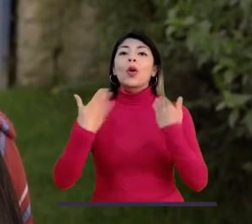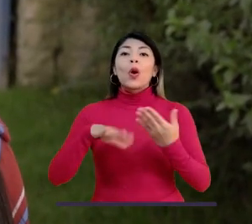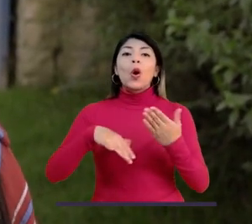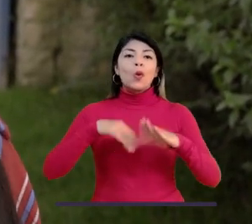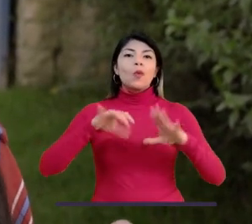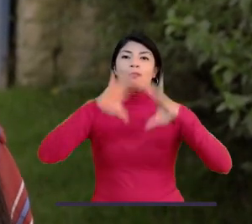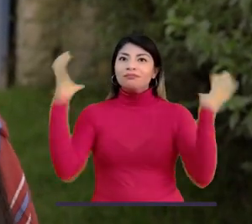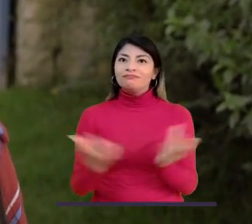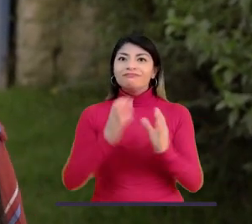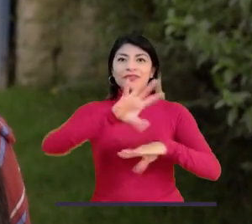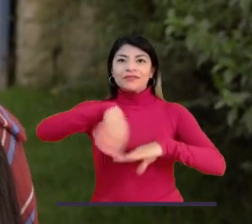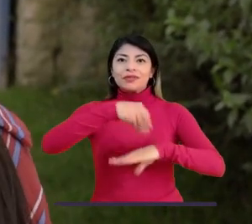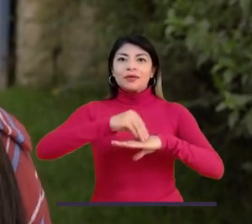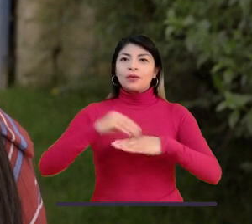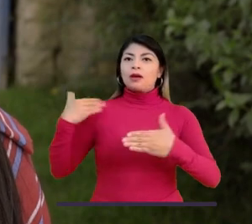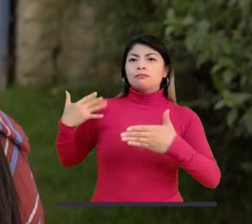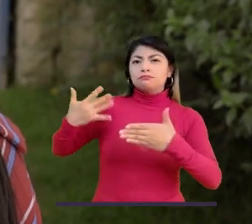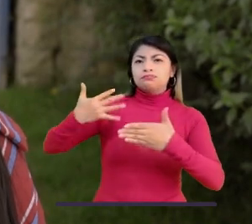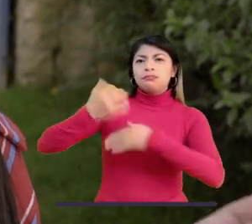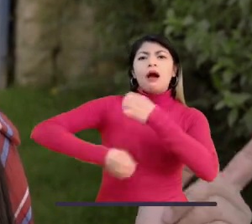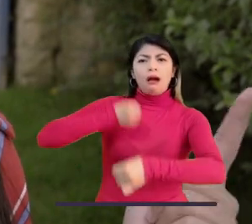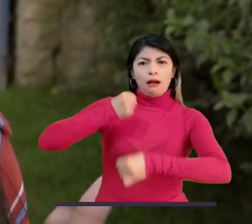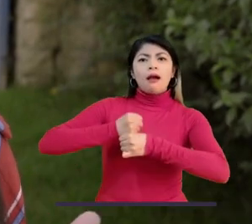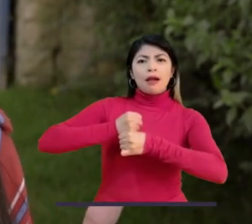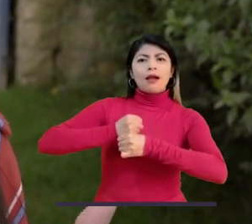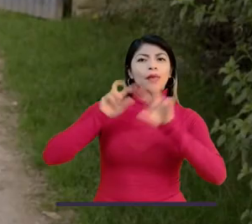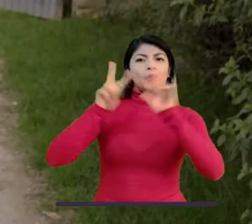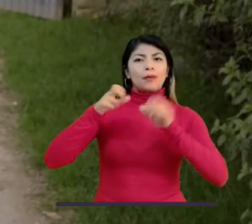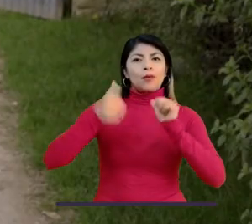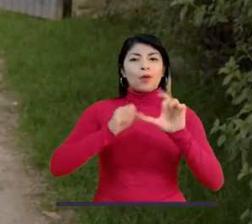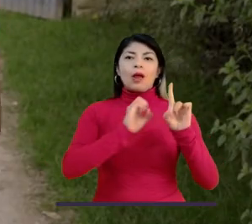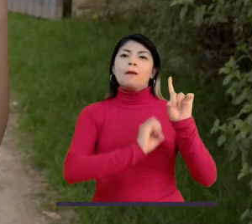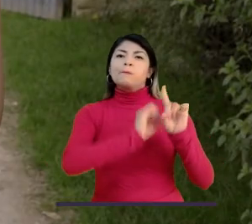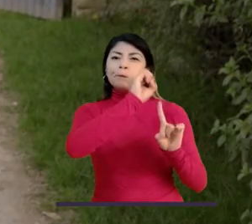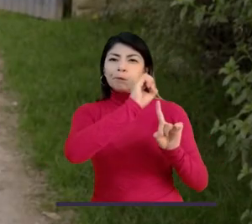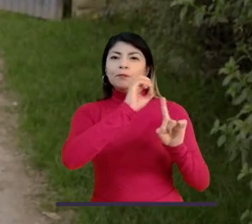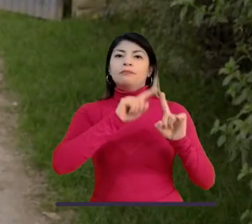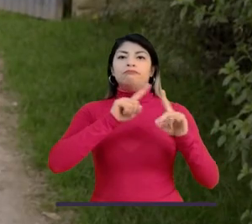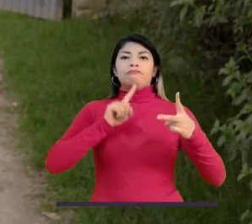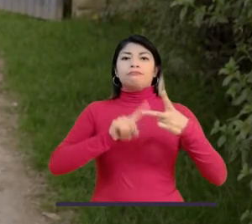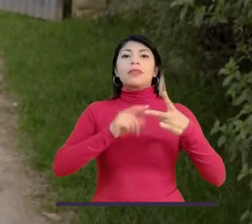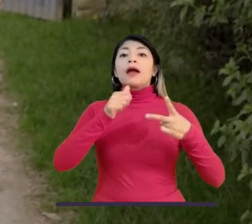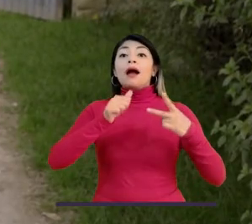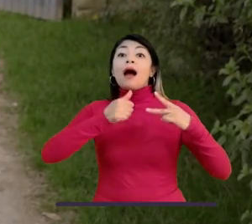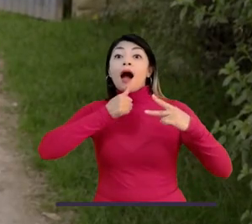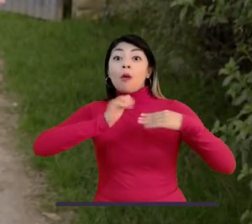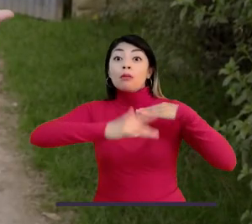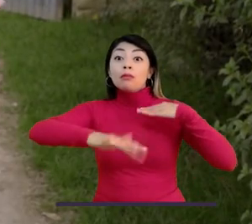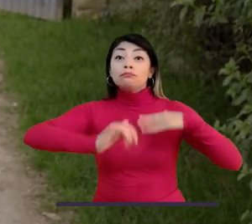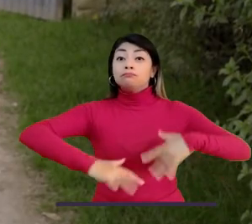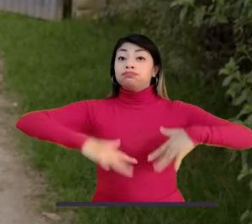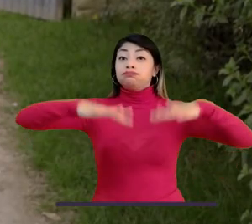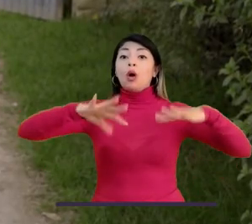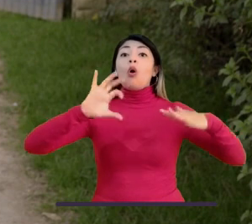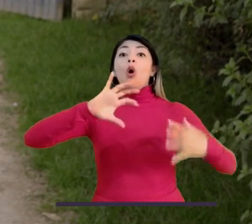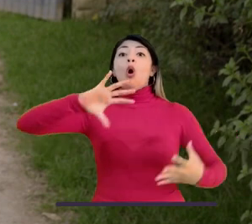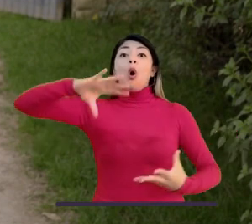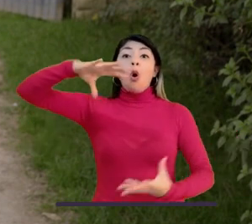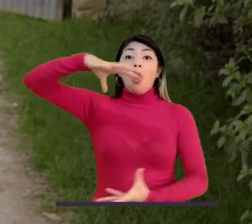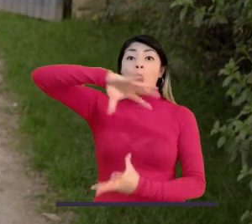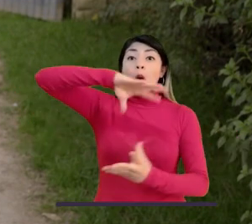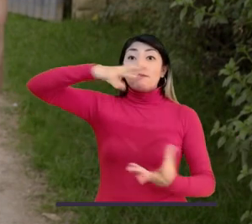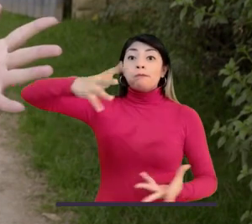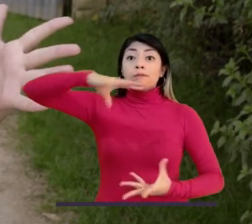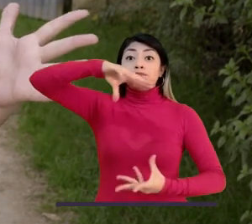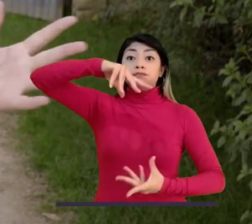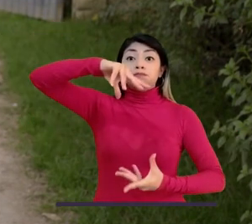se refiere a los fenómenos globales que vienen ocurriendo hace algunos años. Como el aumento de temperatura, el aumento del nivel del mar, el derretimiento de los